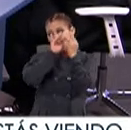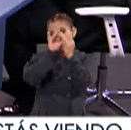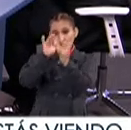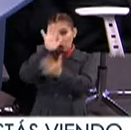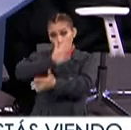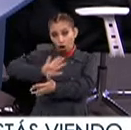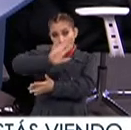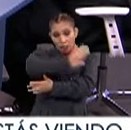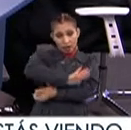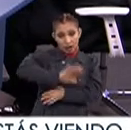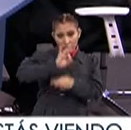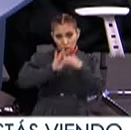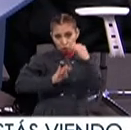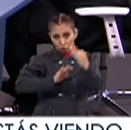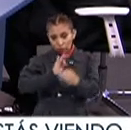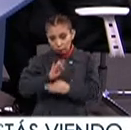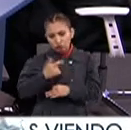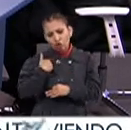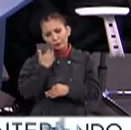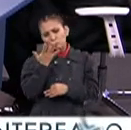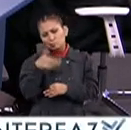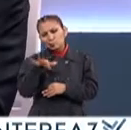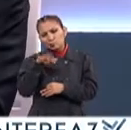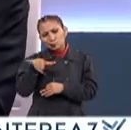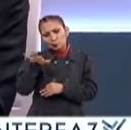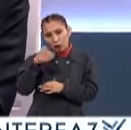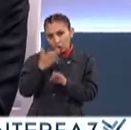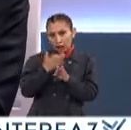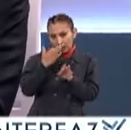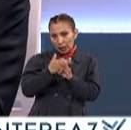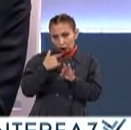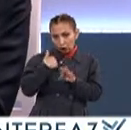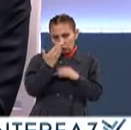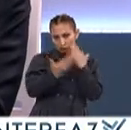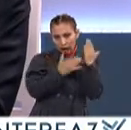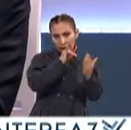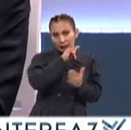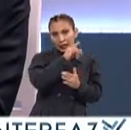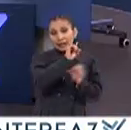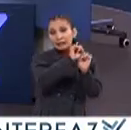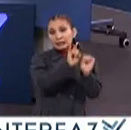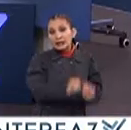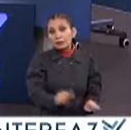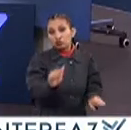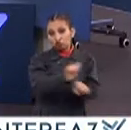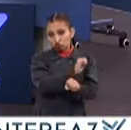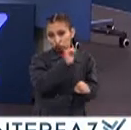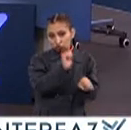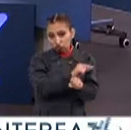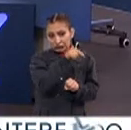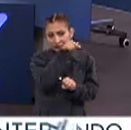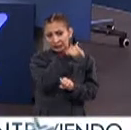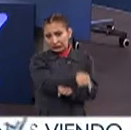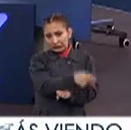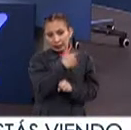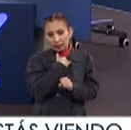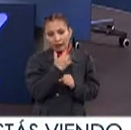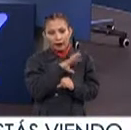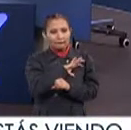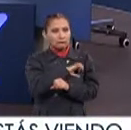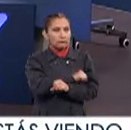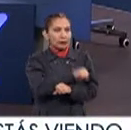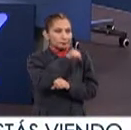continentes Y pues yo busqué Digo Actualmente me encuentro Estudiando la ingeniería En sistemas automotrices Es algo que me